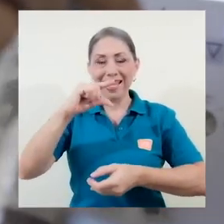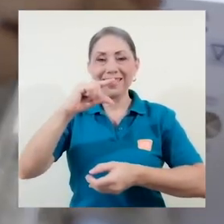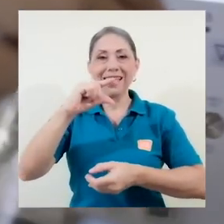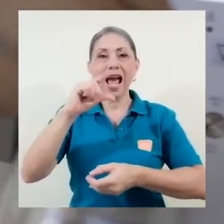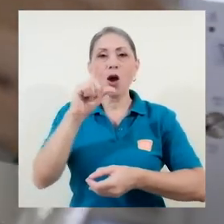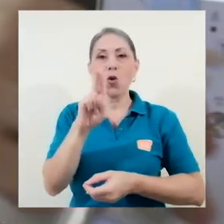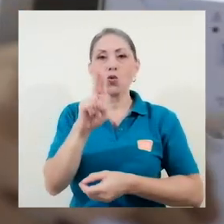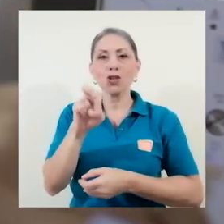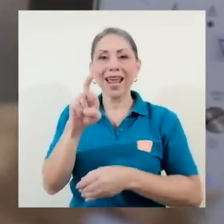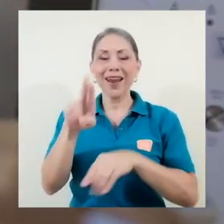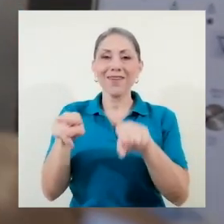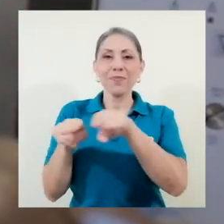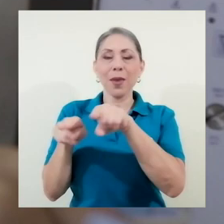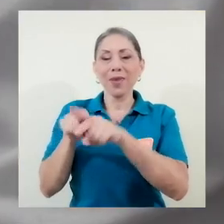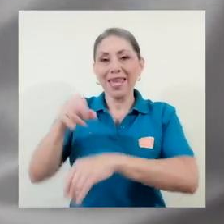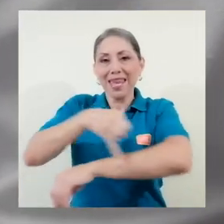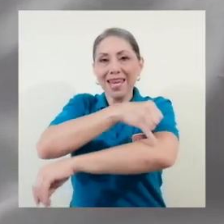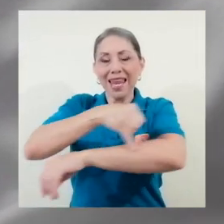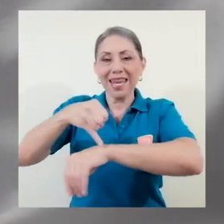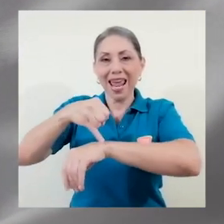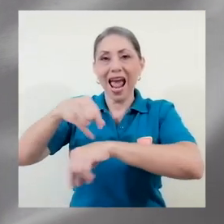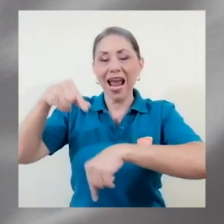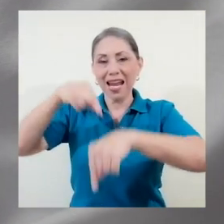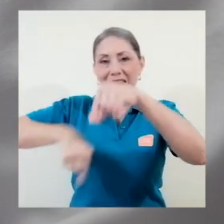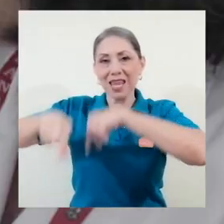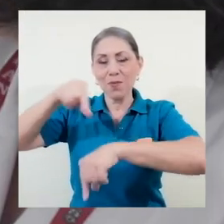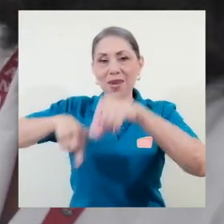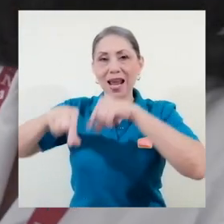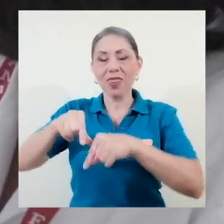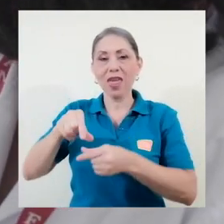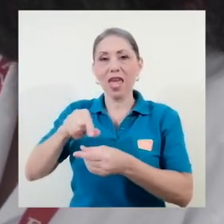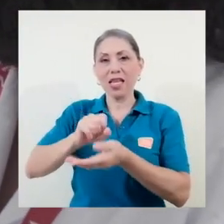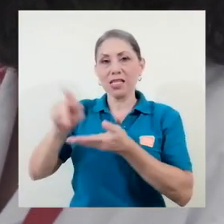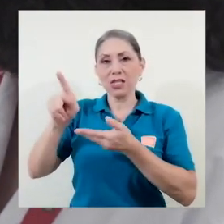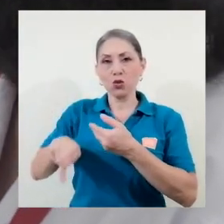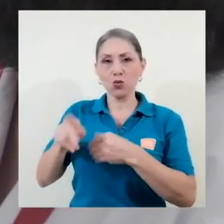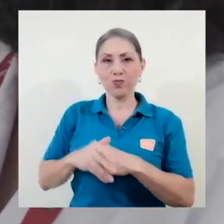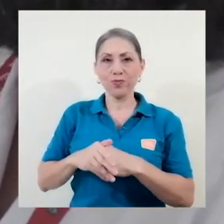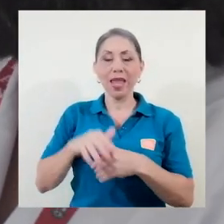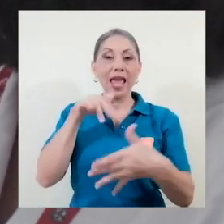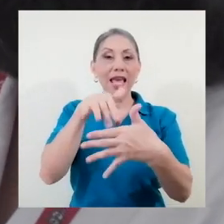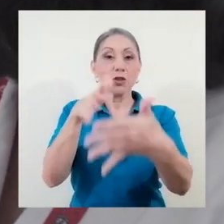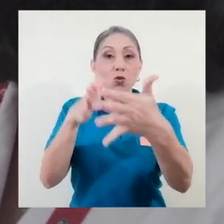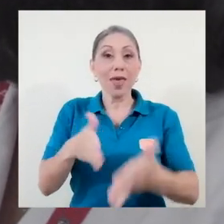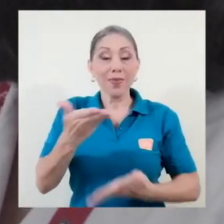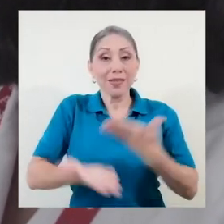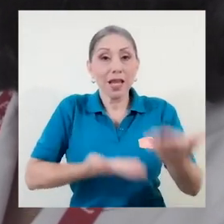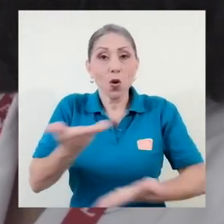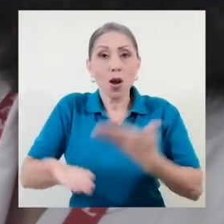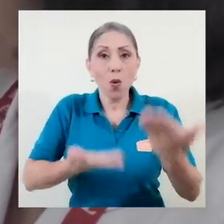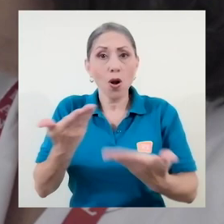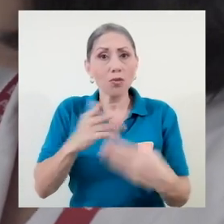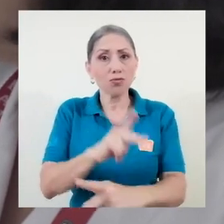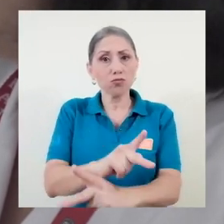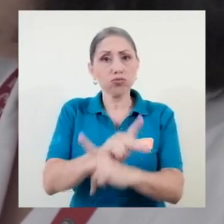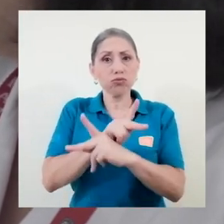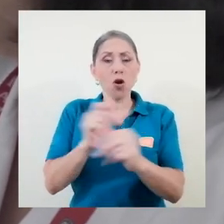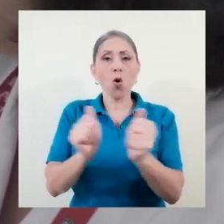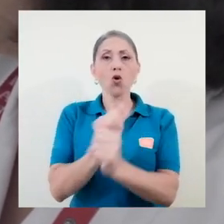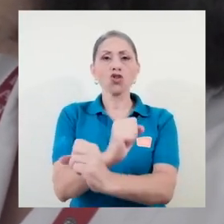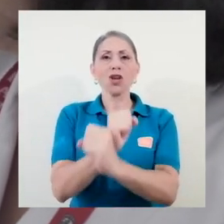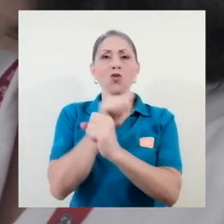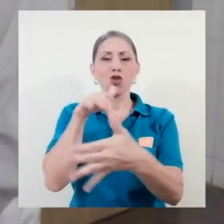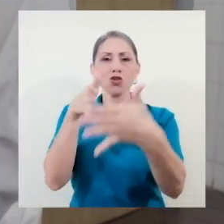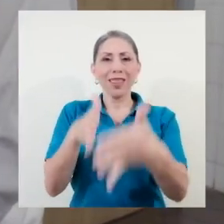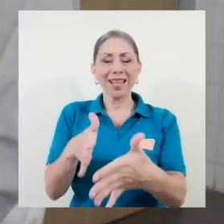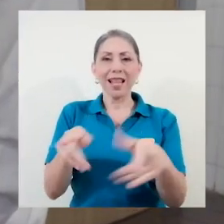de Grecia y de Ingeniería Química de la sede Rodrigo Facio. El estudiantado que colabora está protegido con